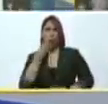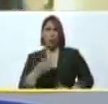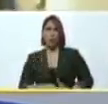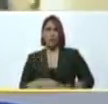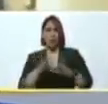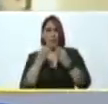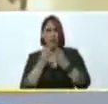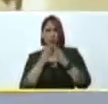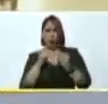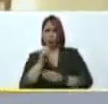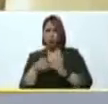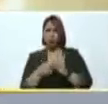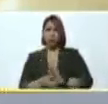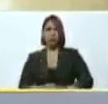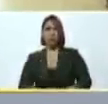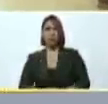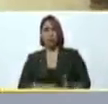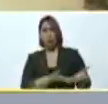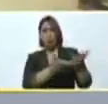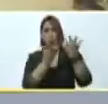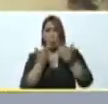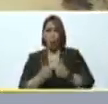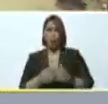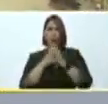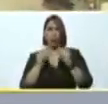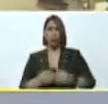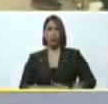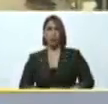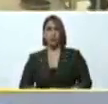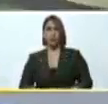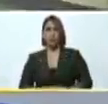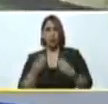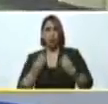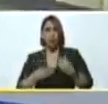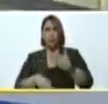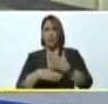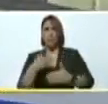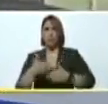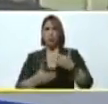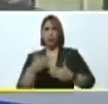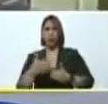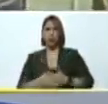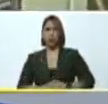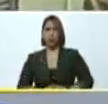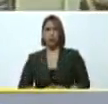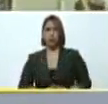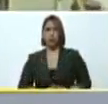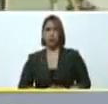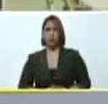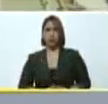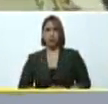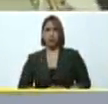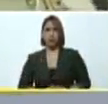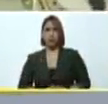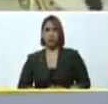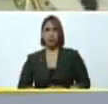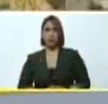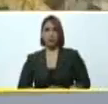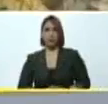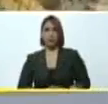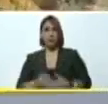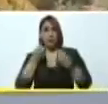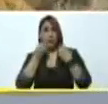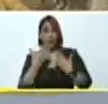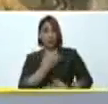la familia. Yelice, cuéntamelo todo, Yelice, ¿cómo va el proceso? Adelante, Yelice, la avanzadora. Bueno,